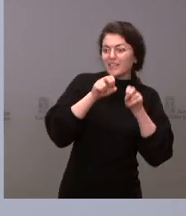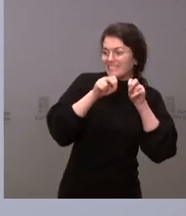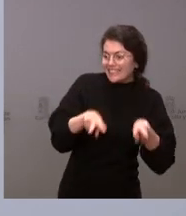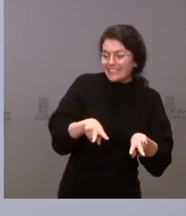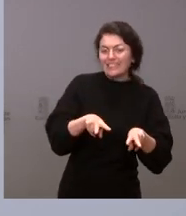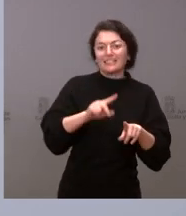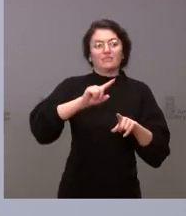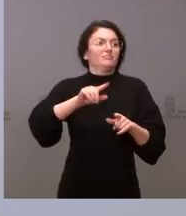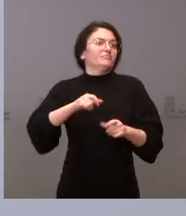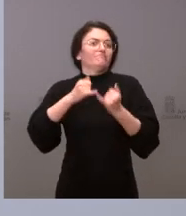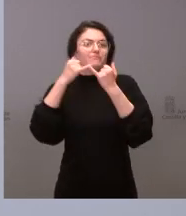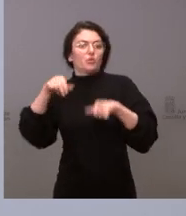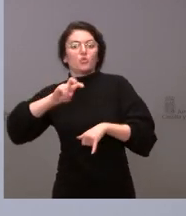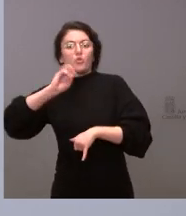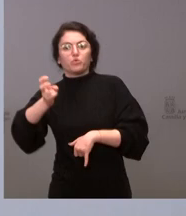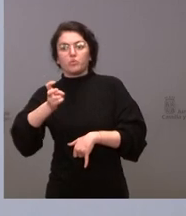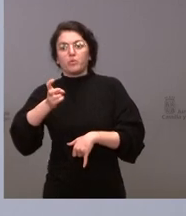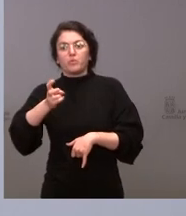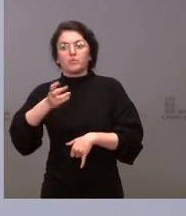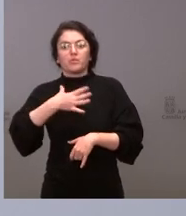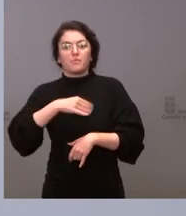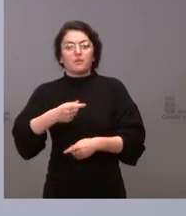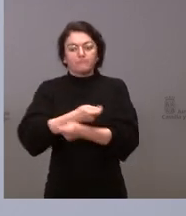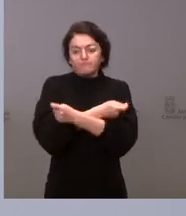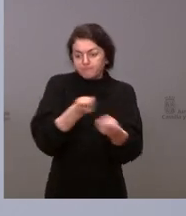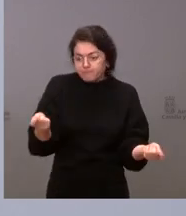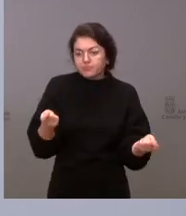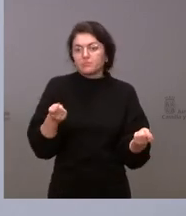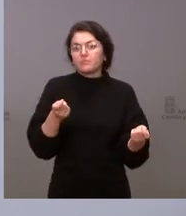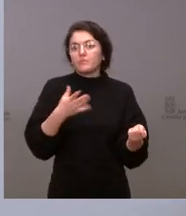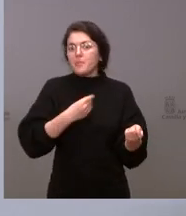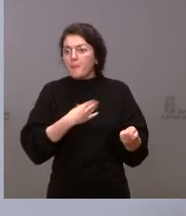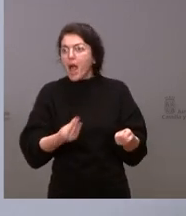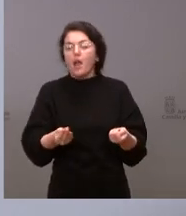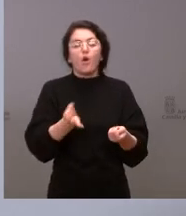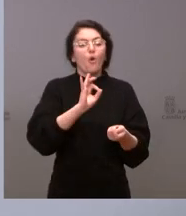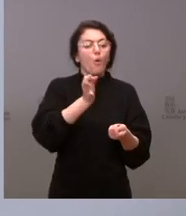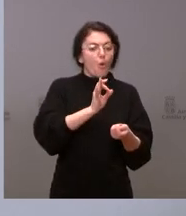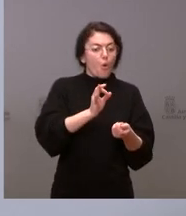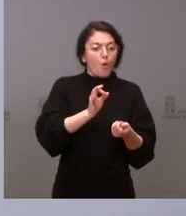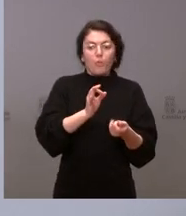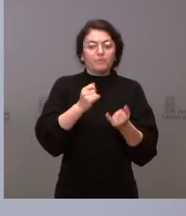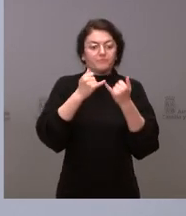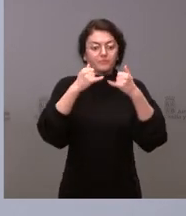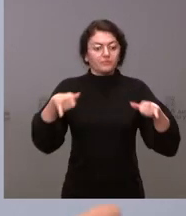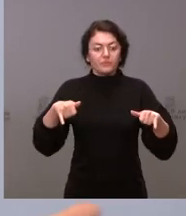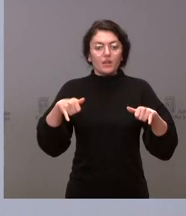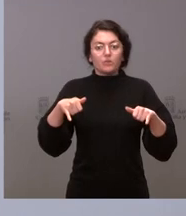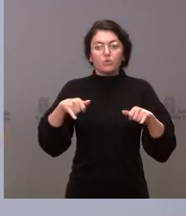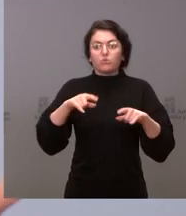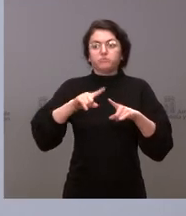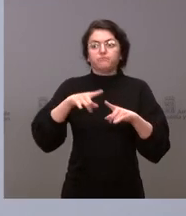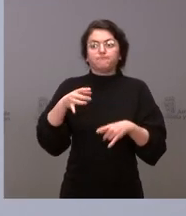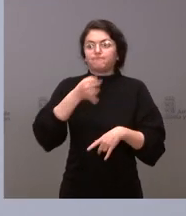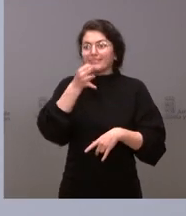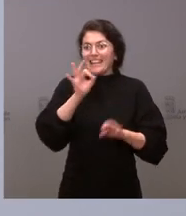que se darán canutazos a la entrada de los propios actos, habrá actos en los que no habrá ninguna intervención. En fin,